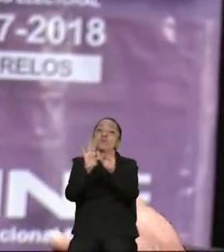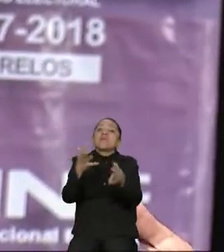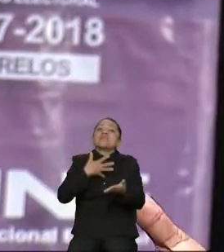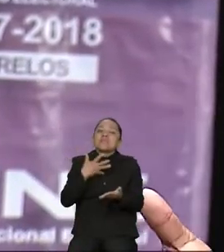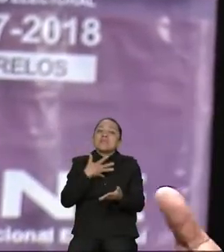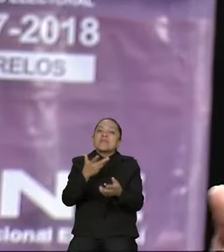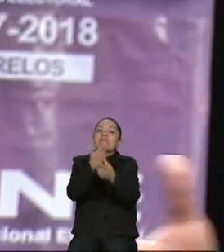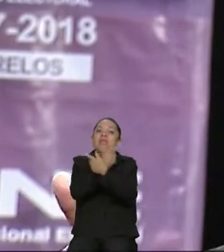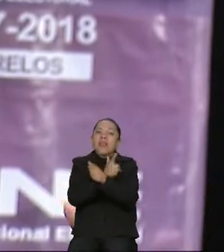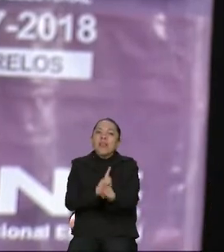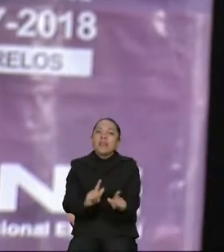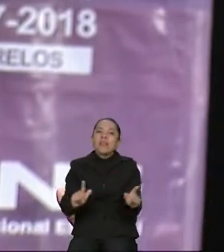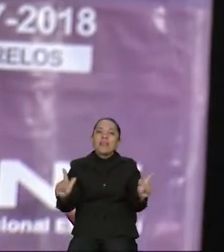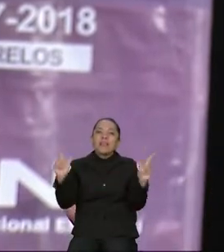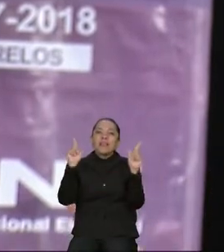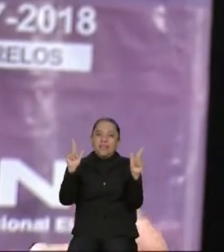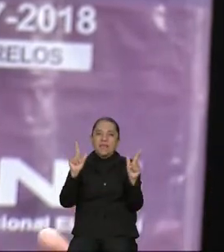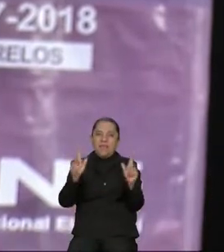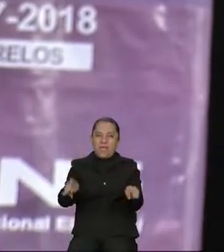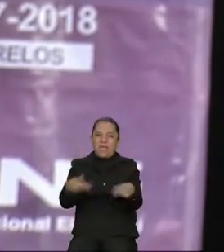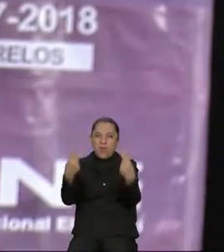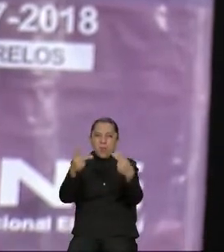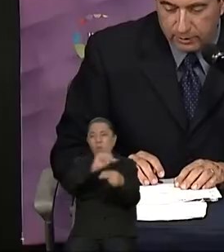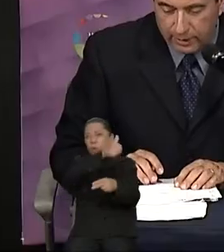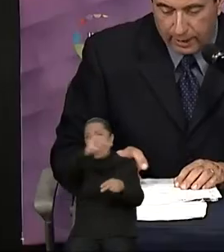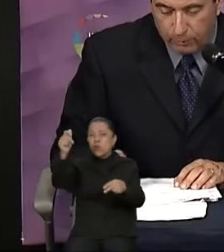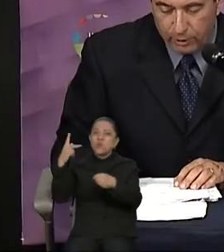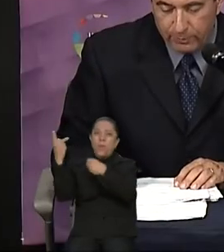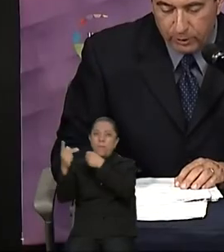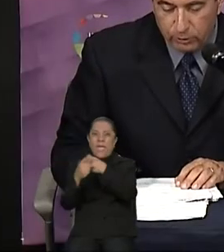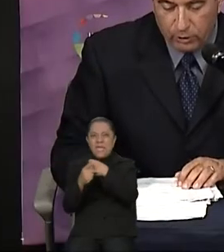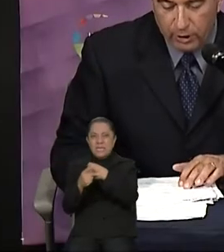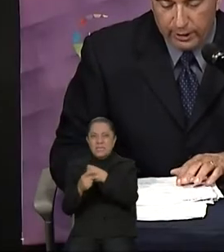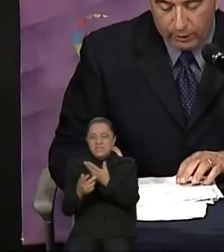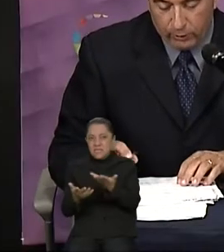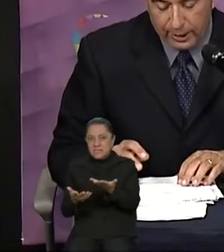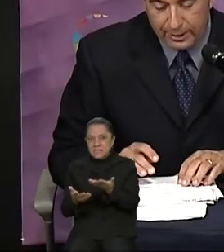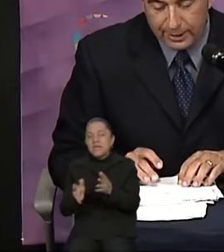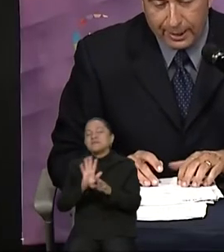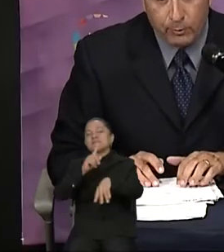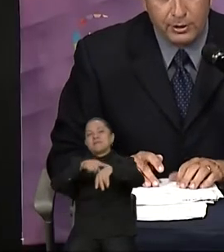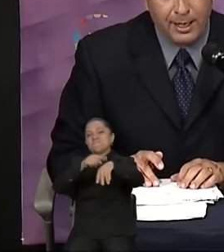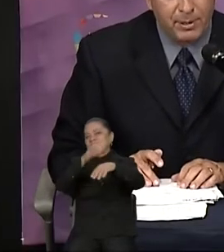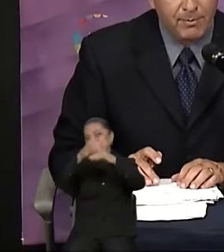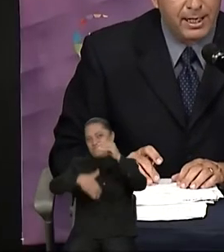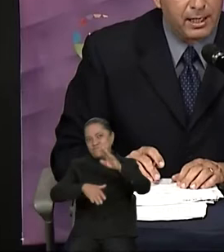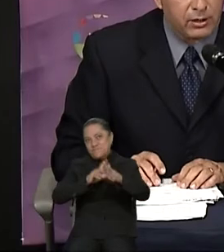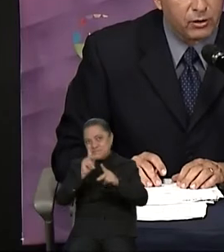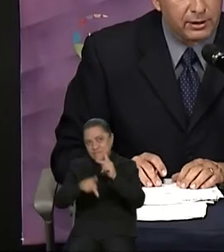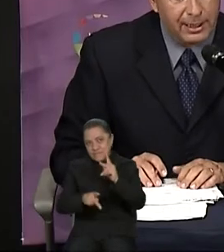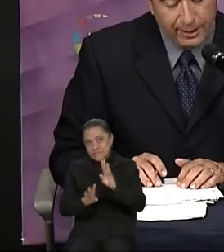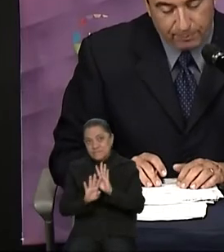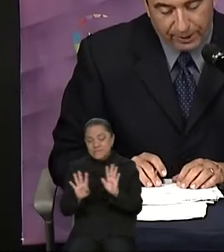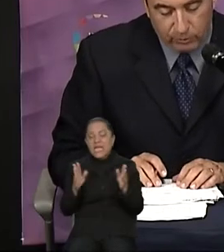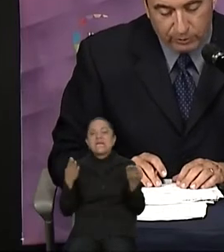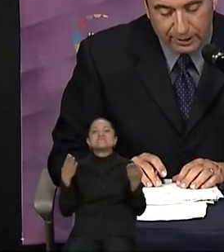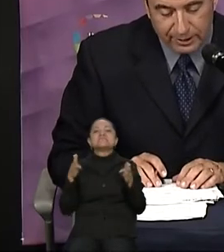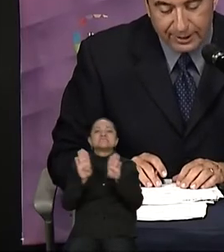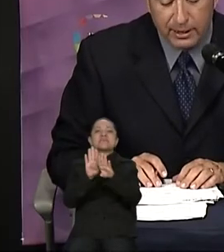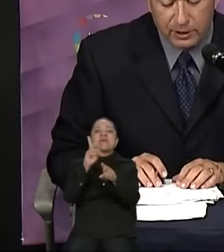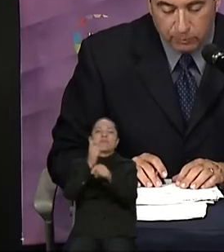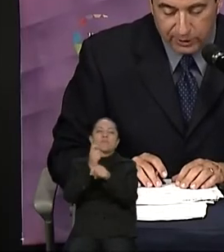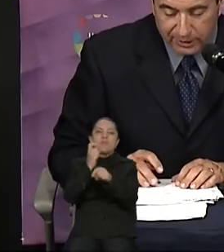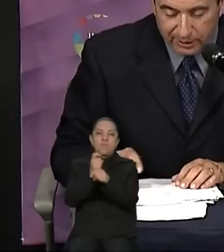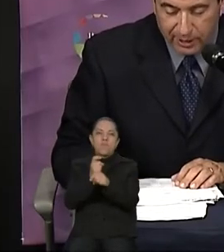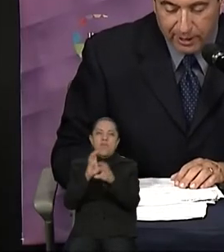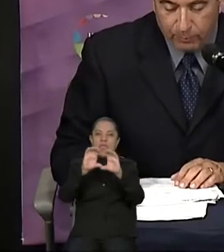hartos países. Terminó su tiempo, candidato. Se acabó el minuto y con él cerramos la primera ronda, la de preguntas